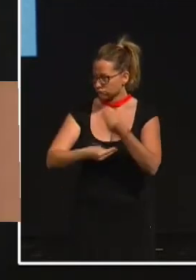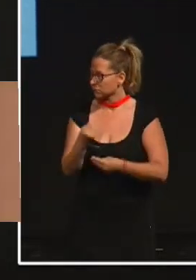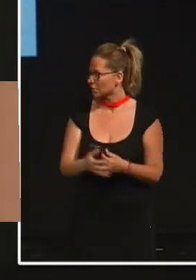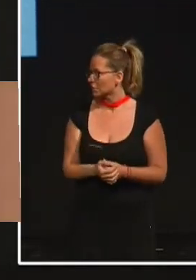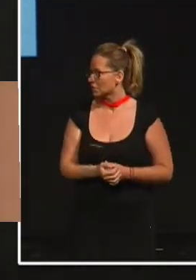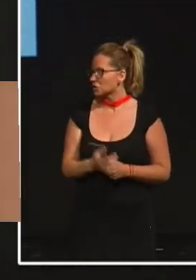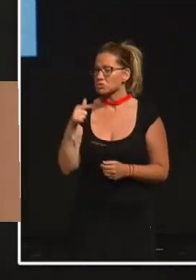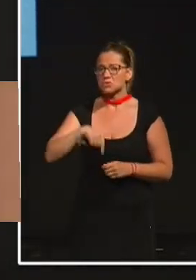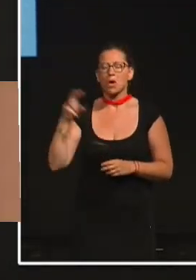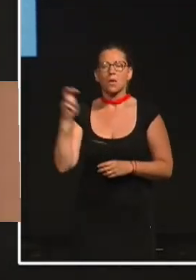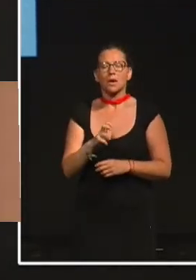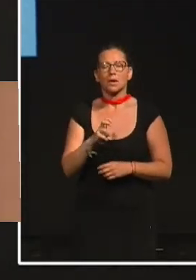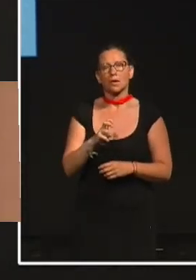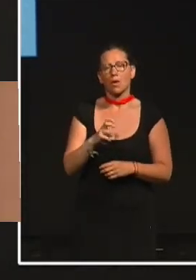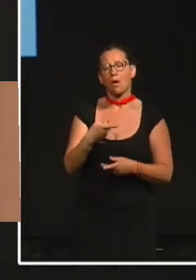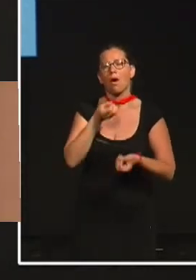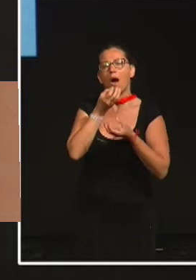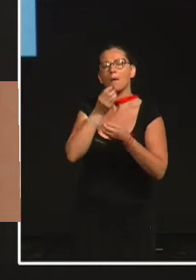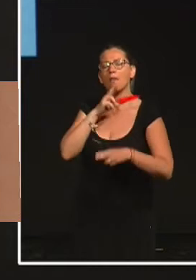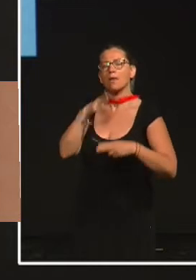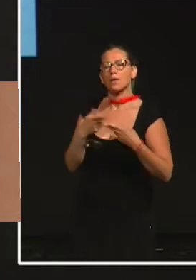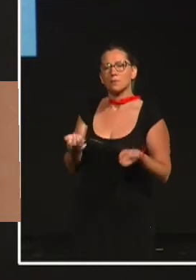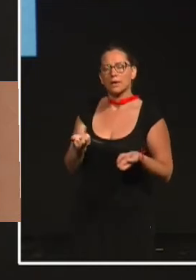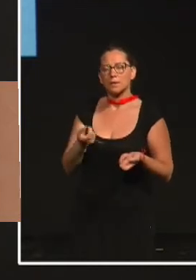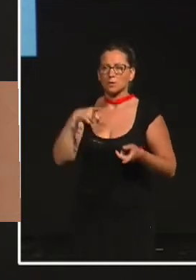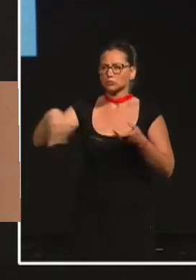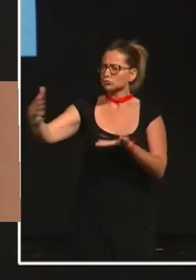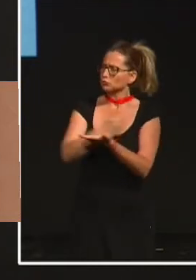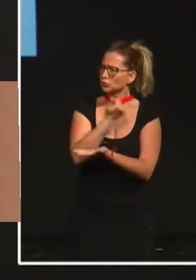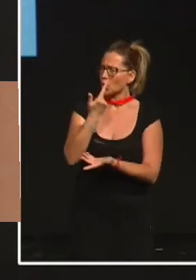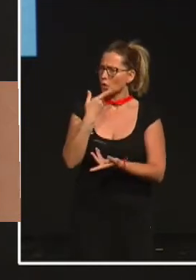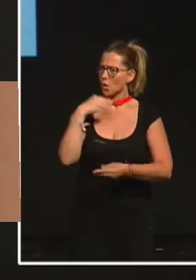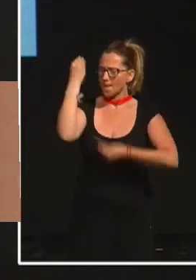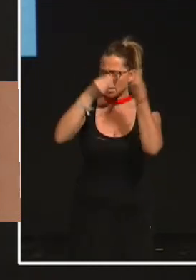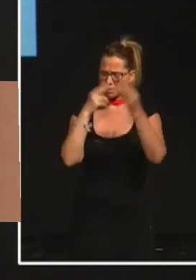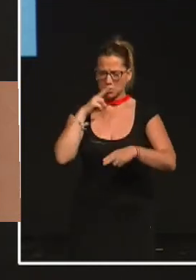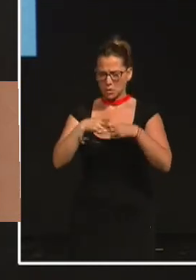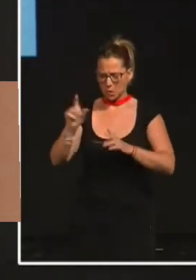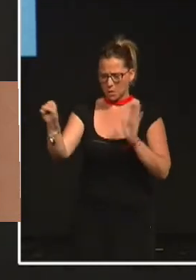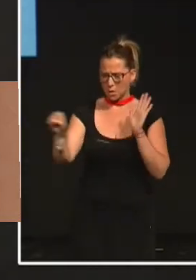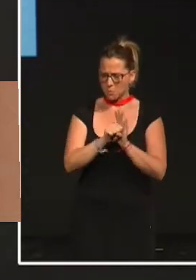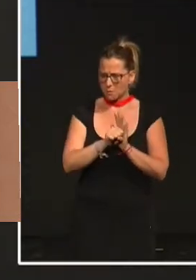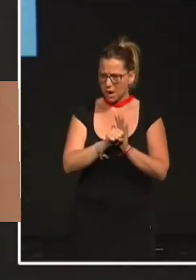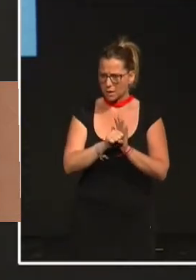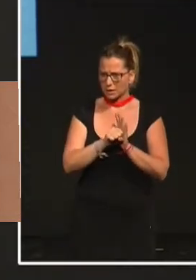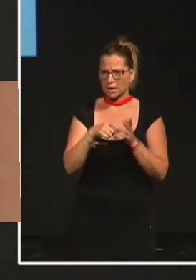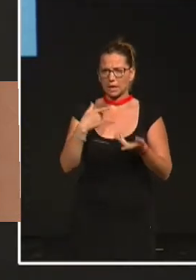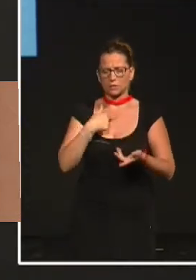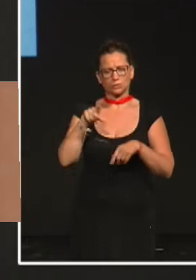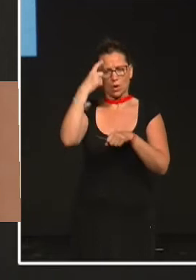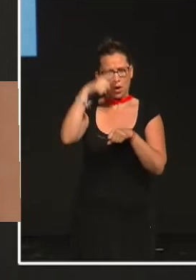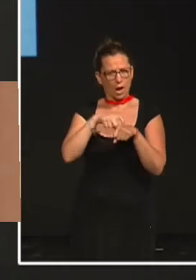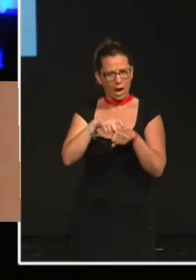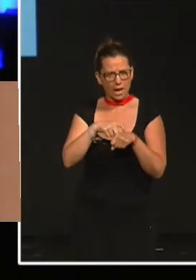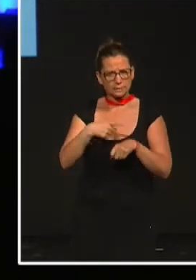Bueno, vengo a hablar de nombres, ¿vale? Porque todos pensamos que los nombres nos marcan un poco, condicionan nuestro carácter, nos dan